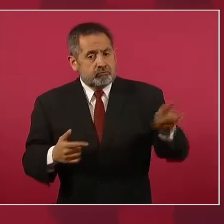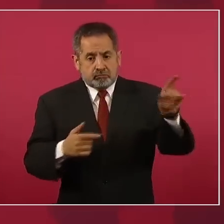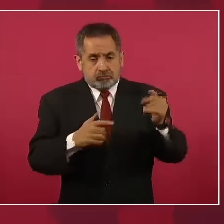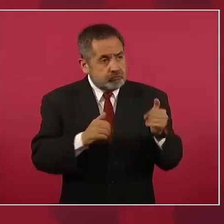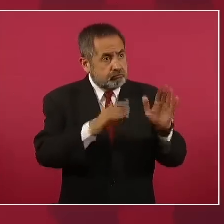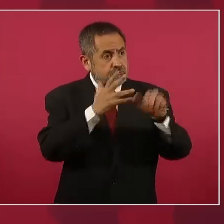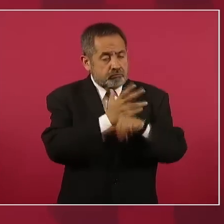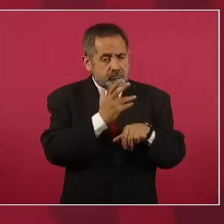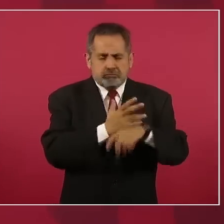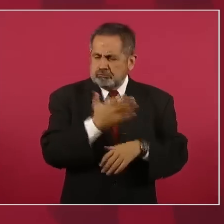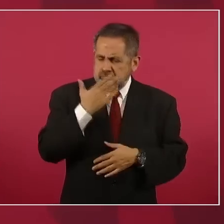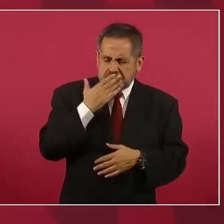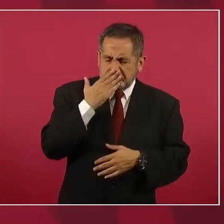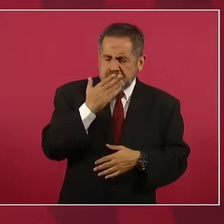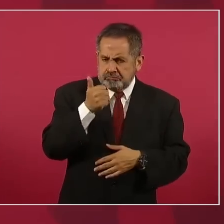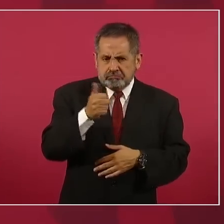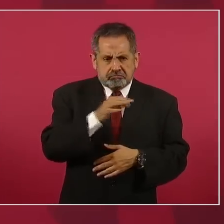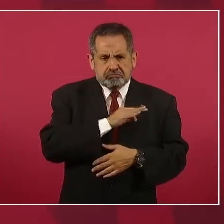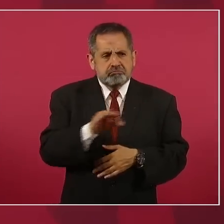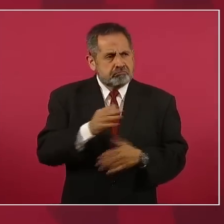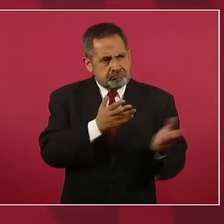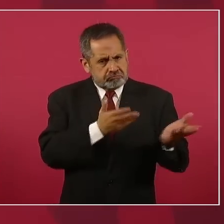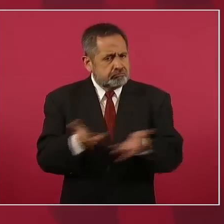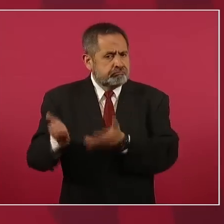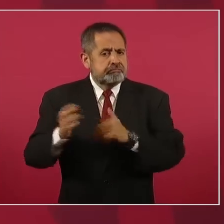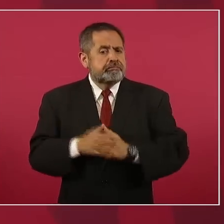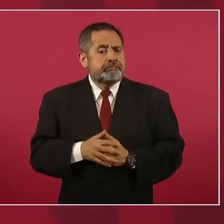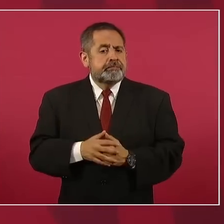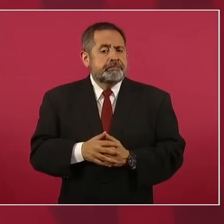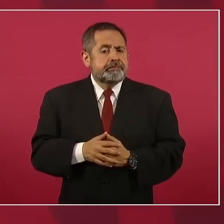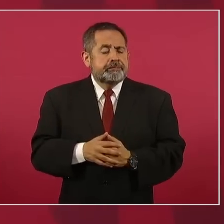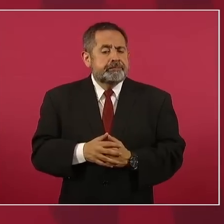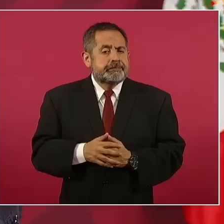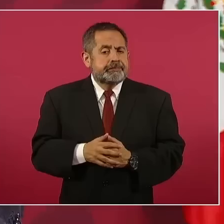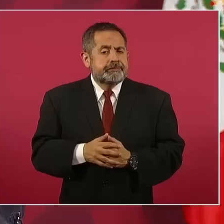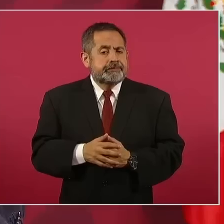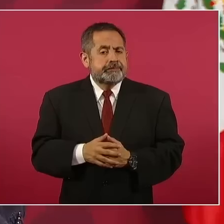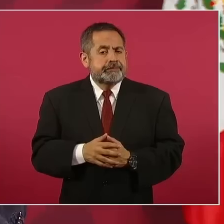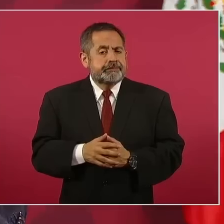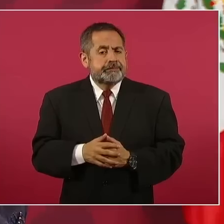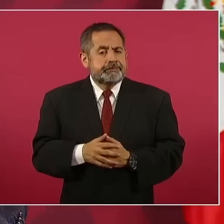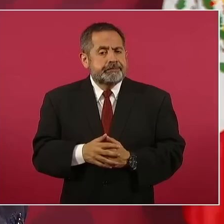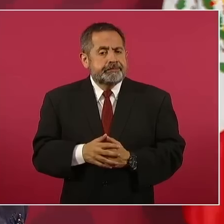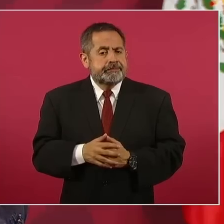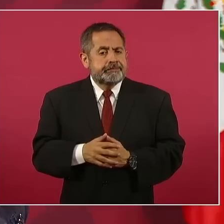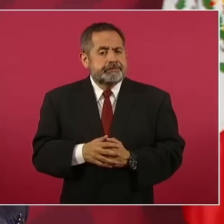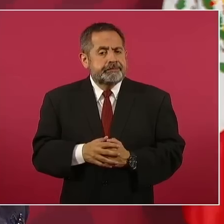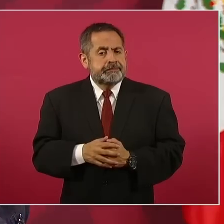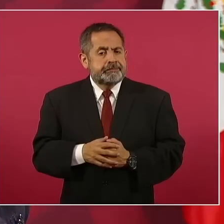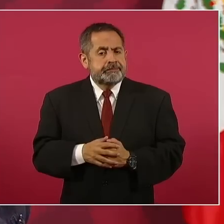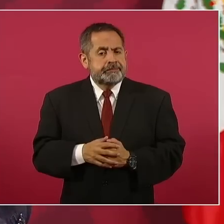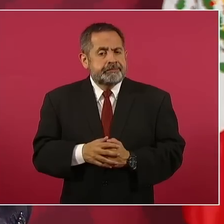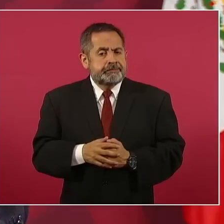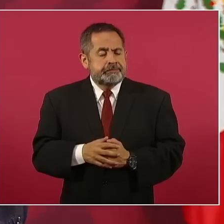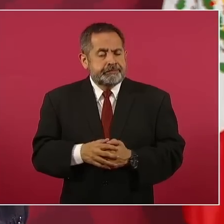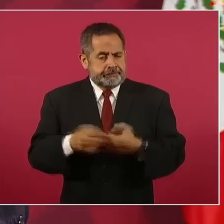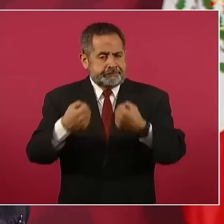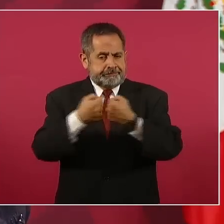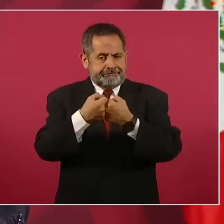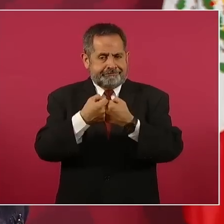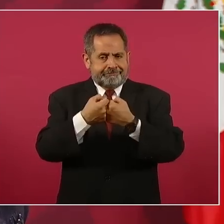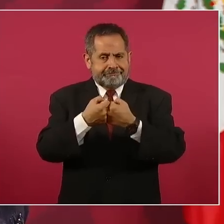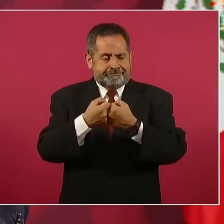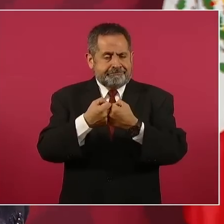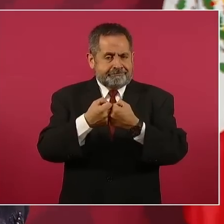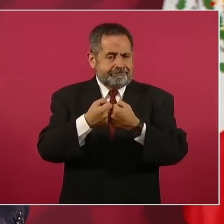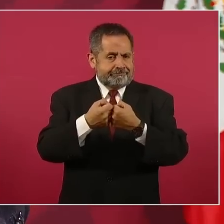en las gasolineras